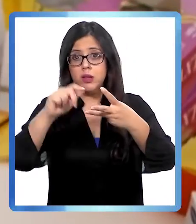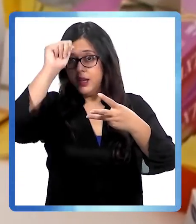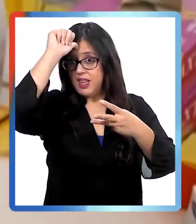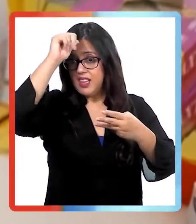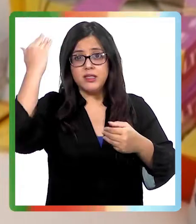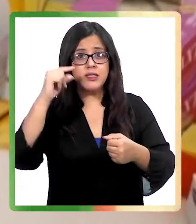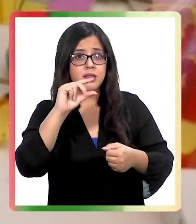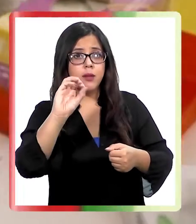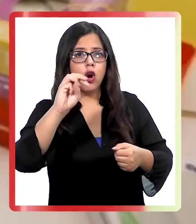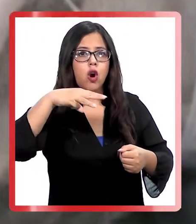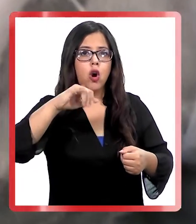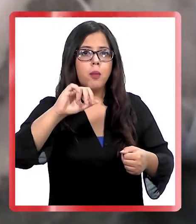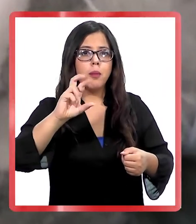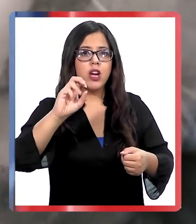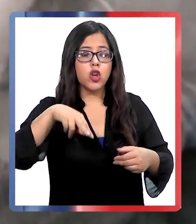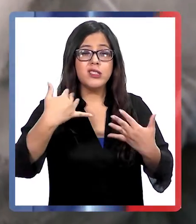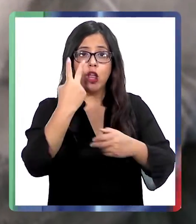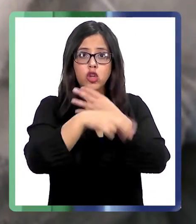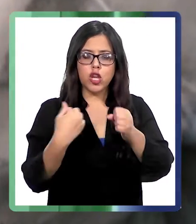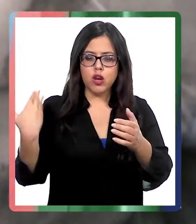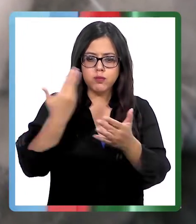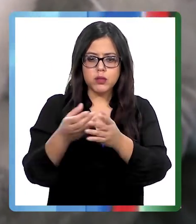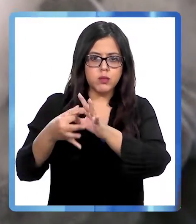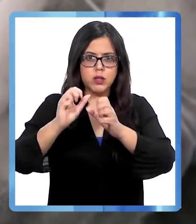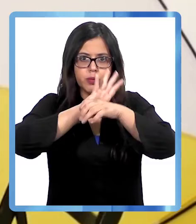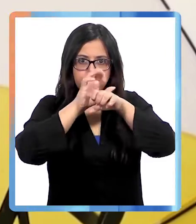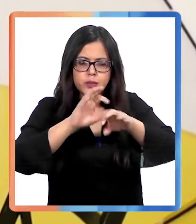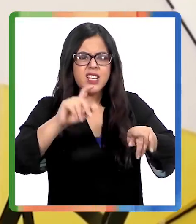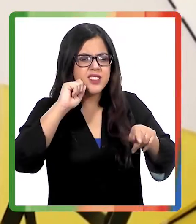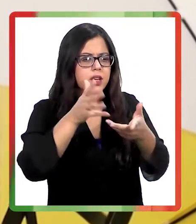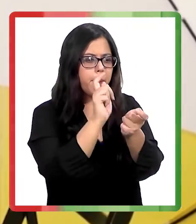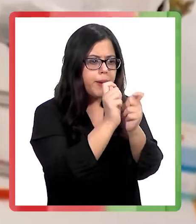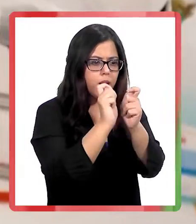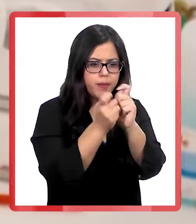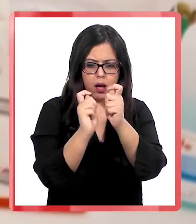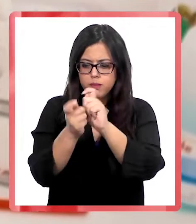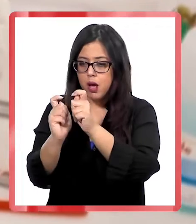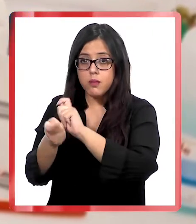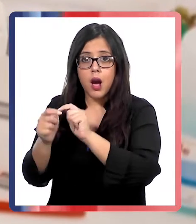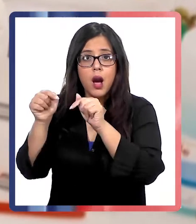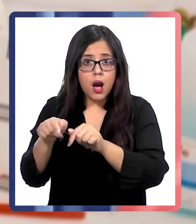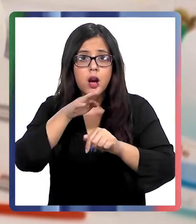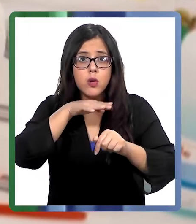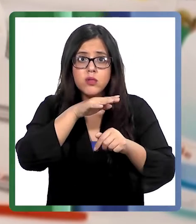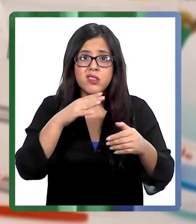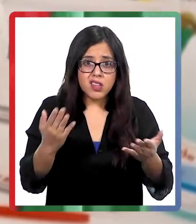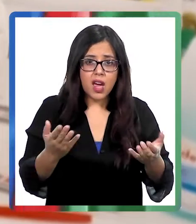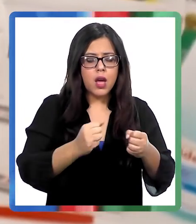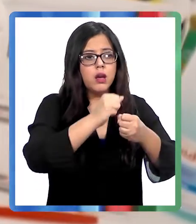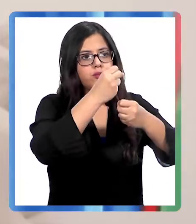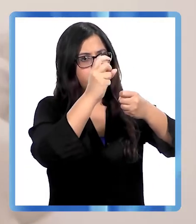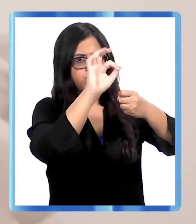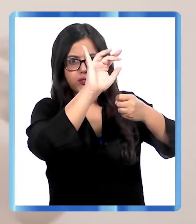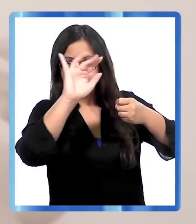Omicron. En estos dos años de pandemia, el virus SARS-CoV-2 ha experimentado tantos cambios que se ha utilizado medio